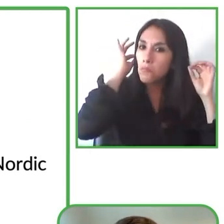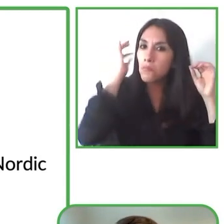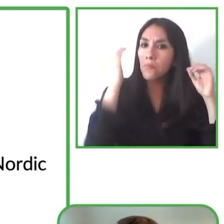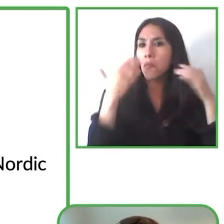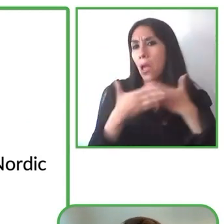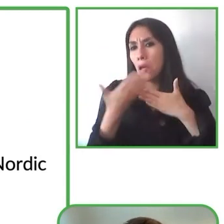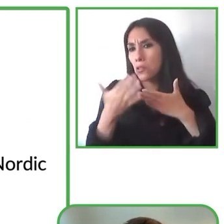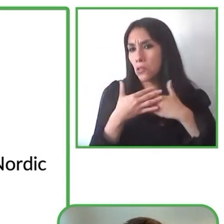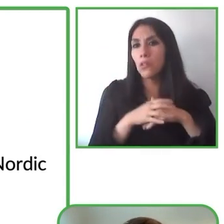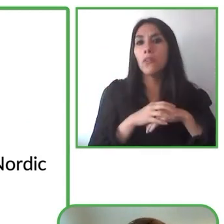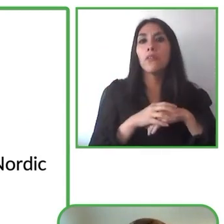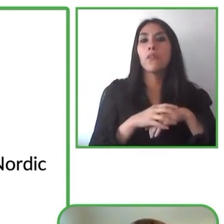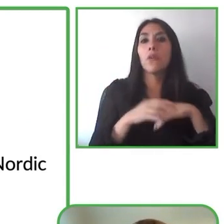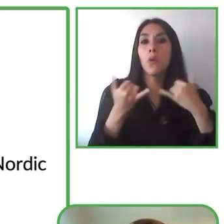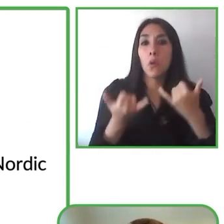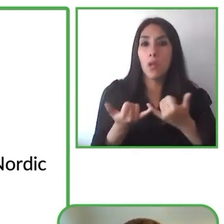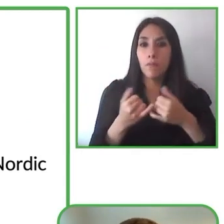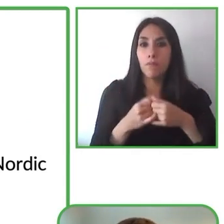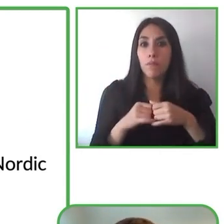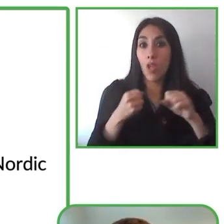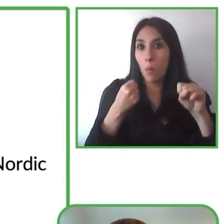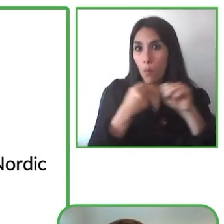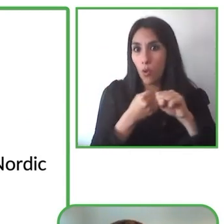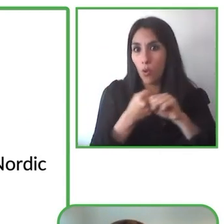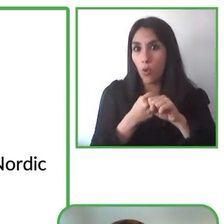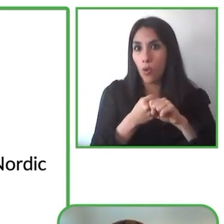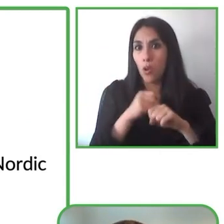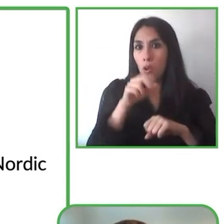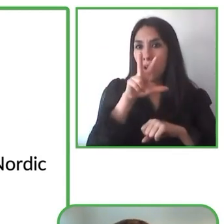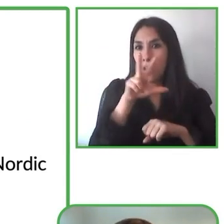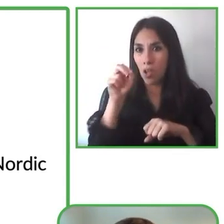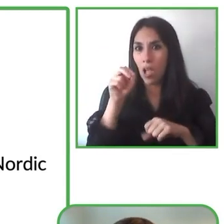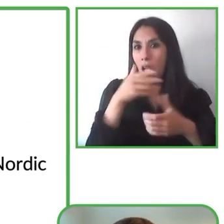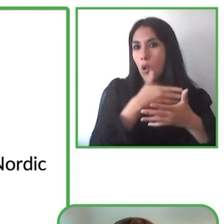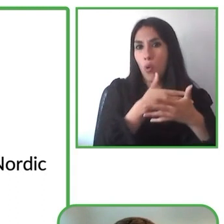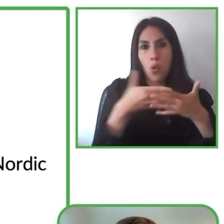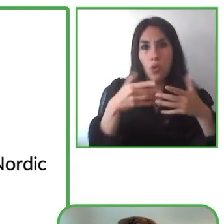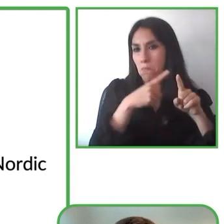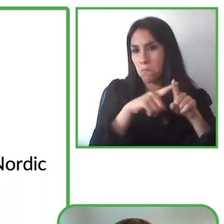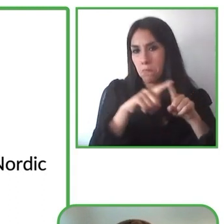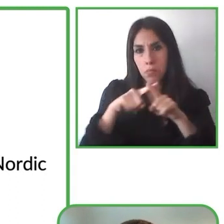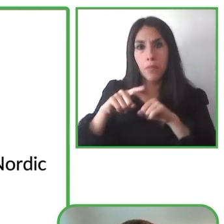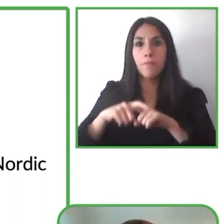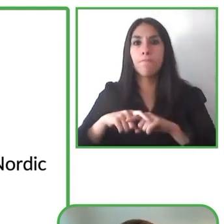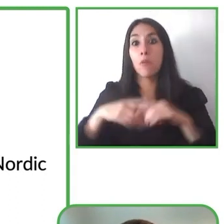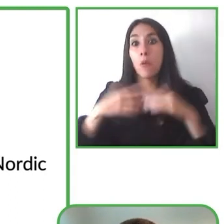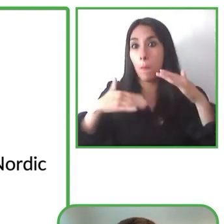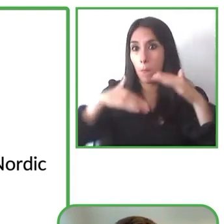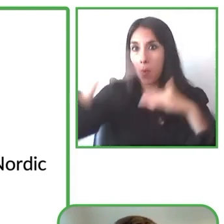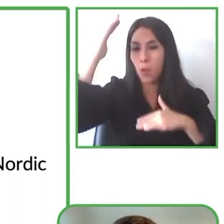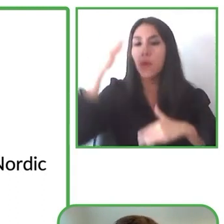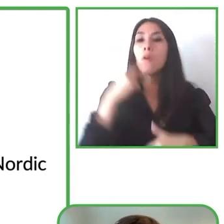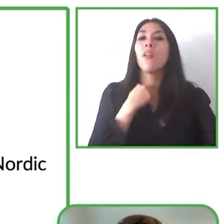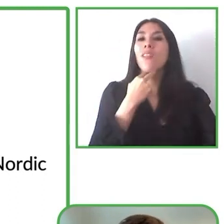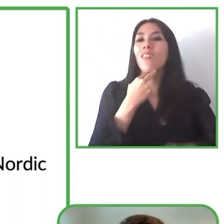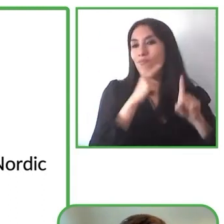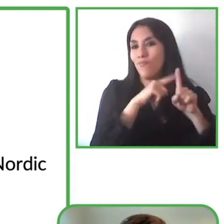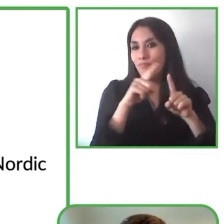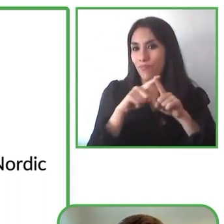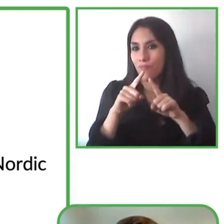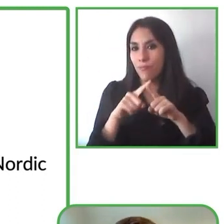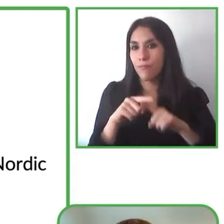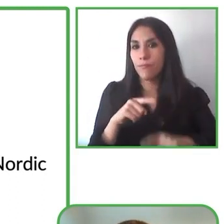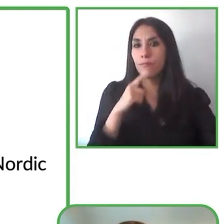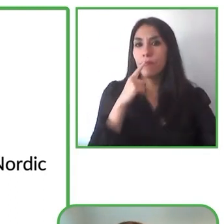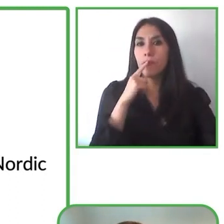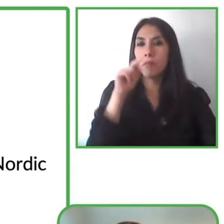y tenemos y varias voces para cada idioma eso se aplica a español o cualquier otro idioma